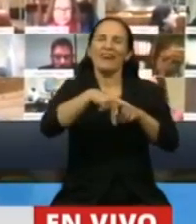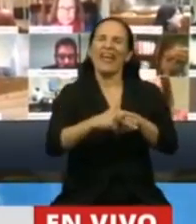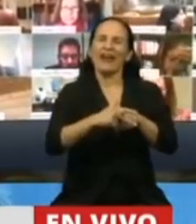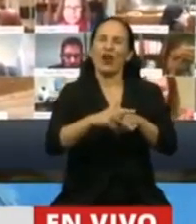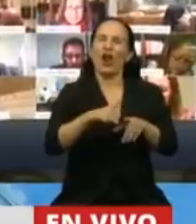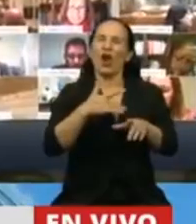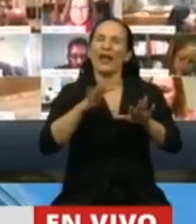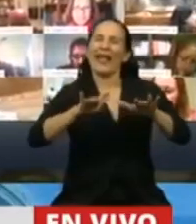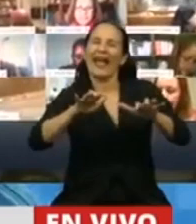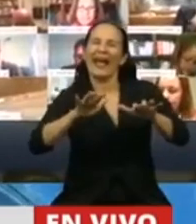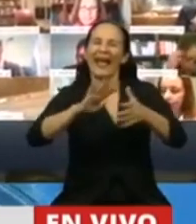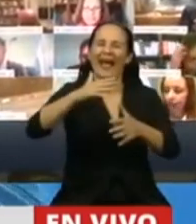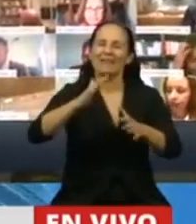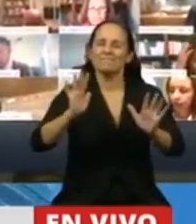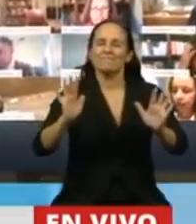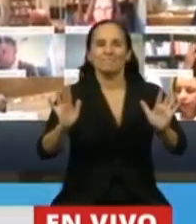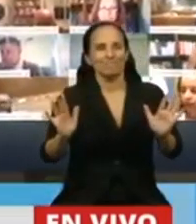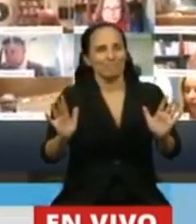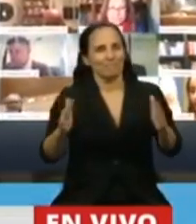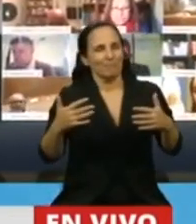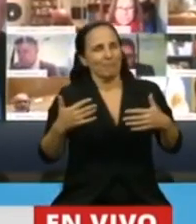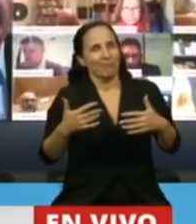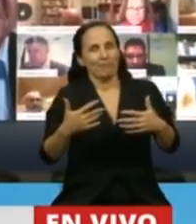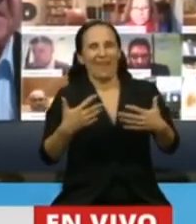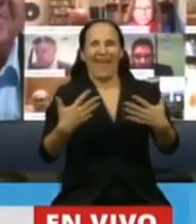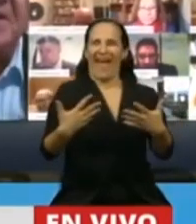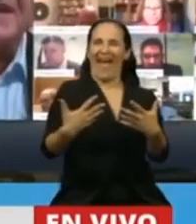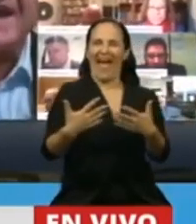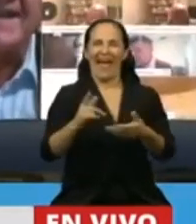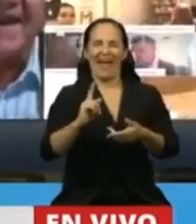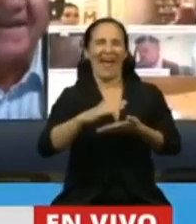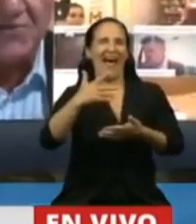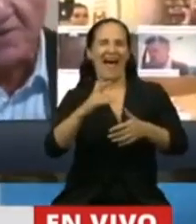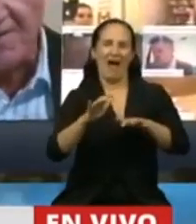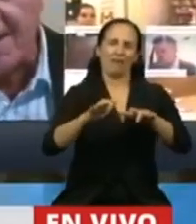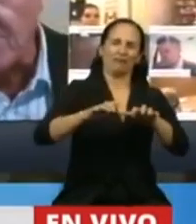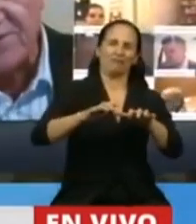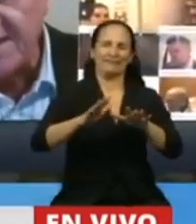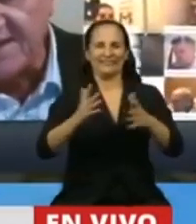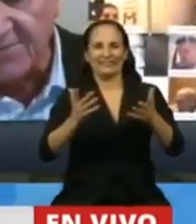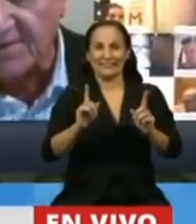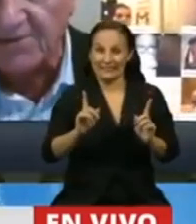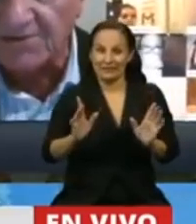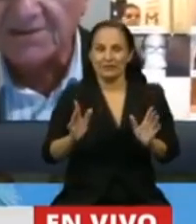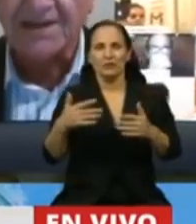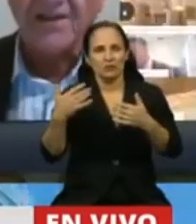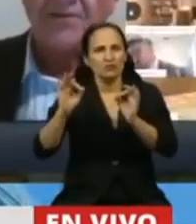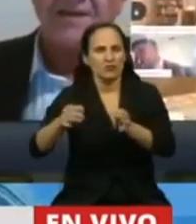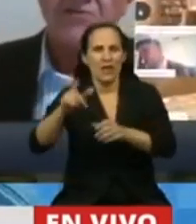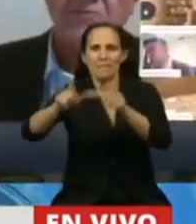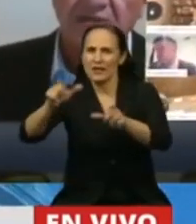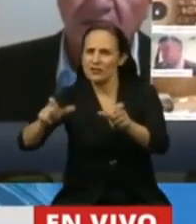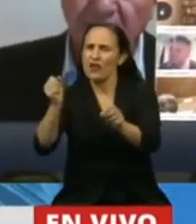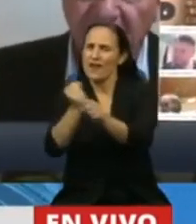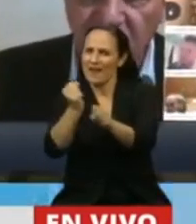muy directa y he hecho trabajar muchísimos a todos lo que han hecho posible para que yo hoy aquí